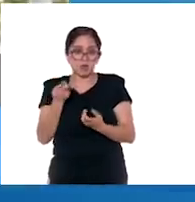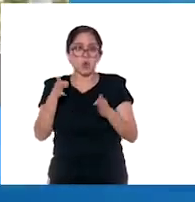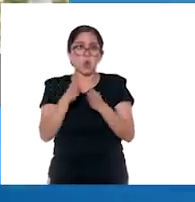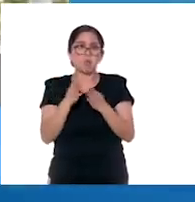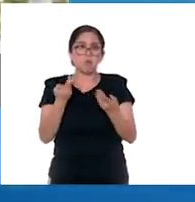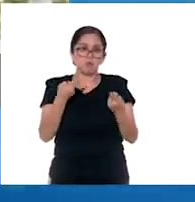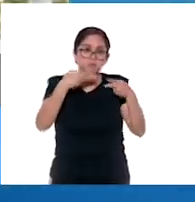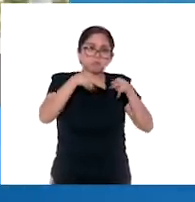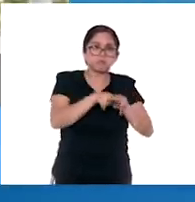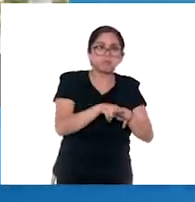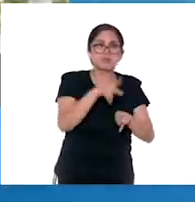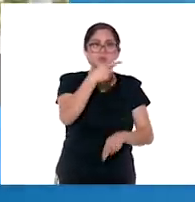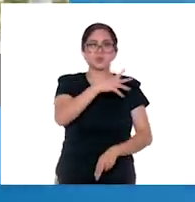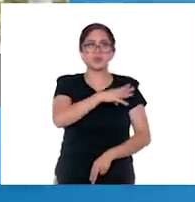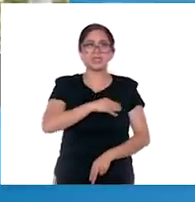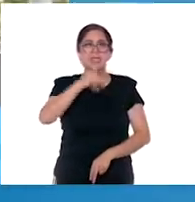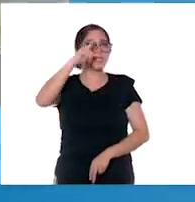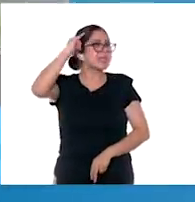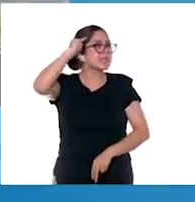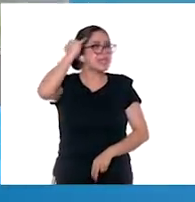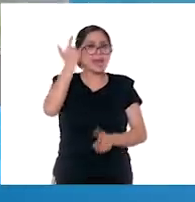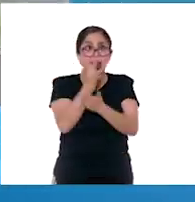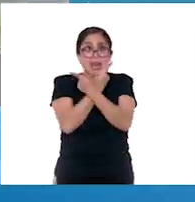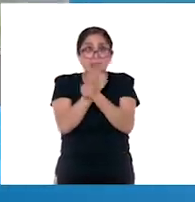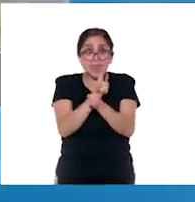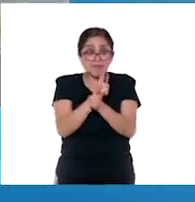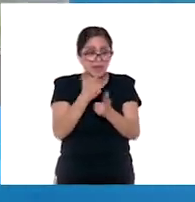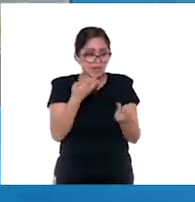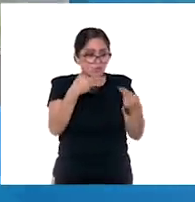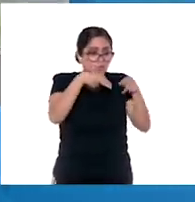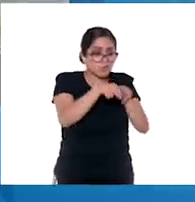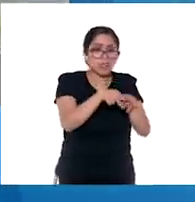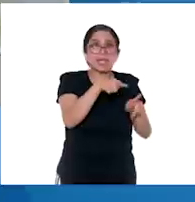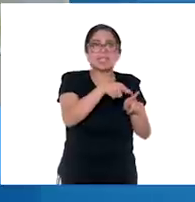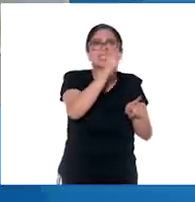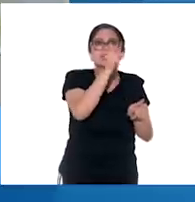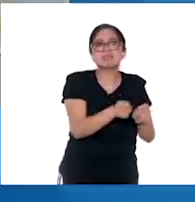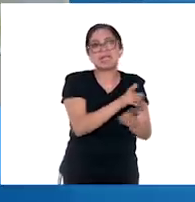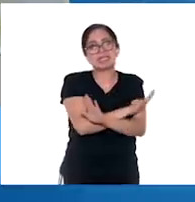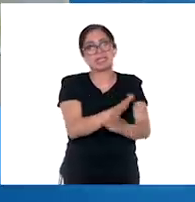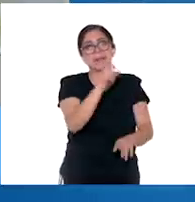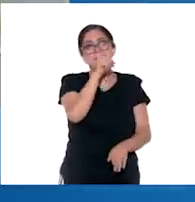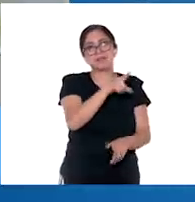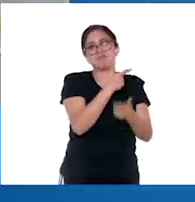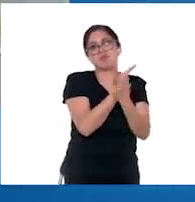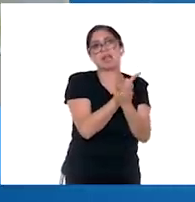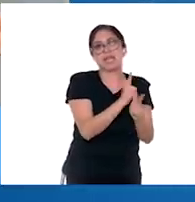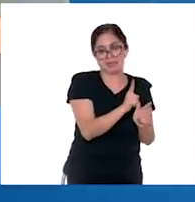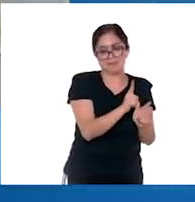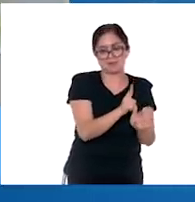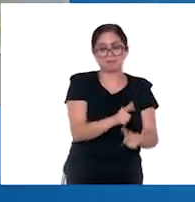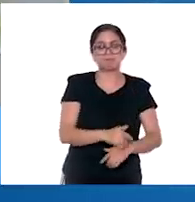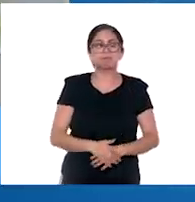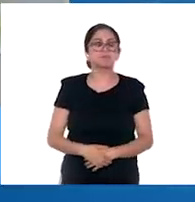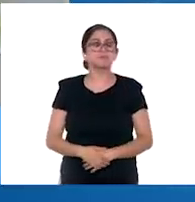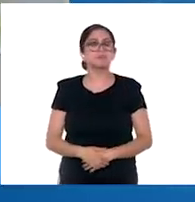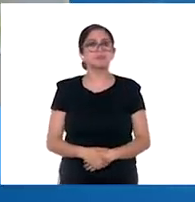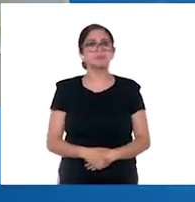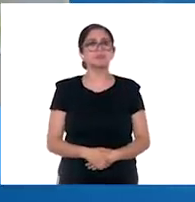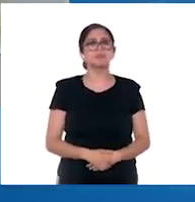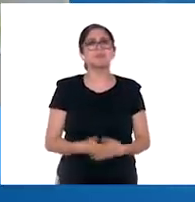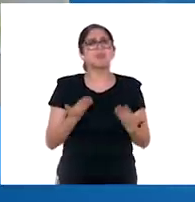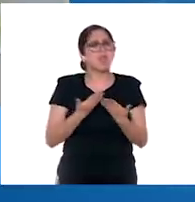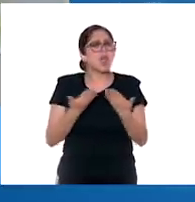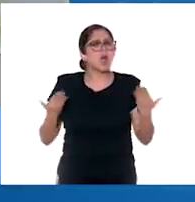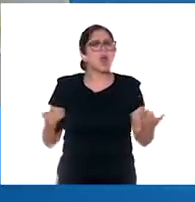con indígenas libres, sus hijos ya eran libres. Ahora sería importante que habláramos un poco de las labores que hacían